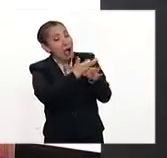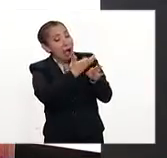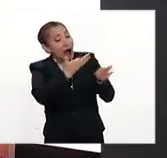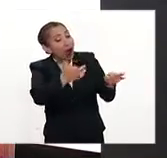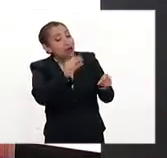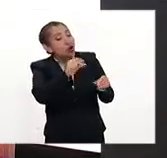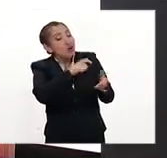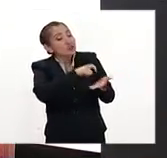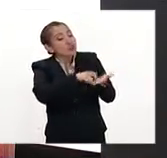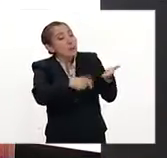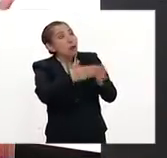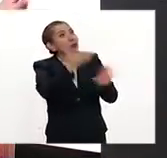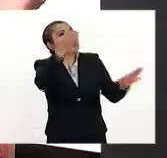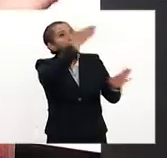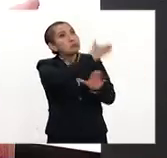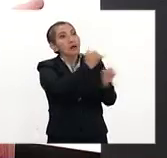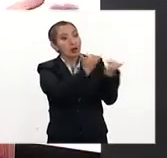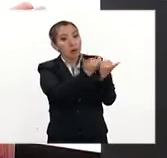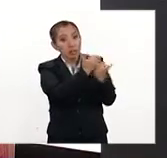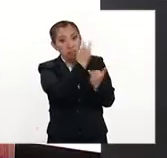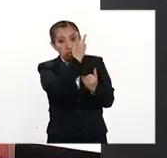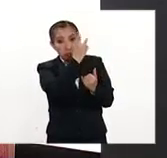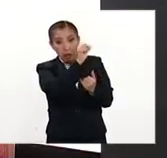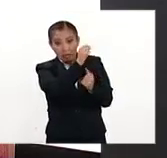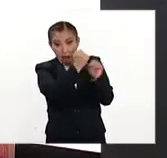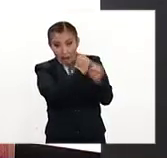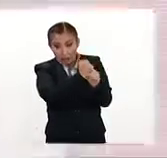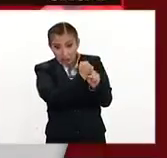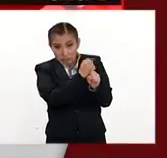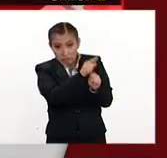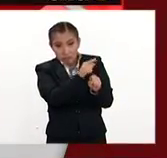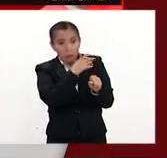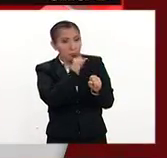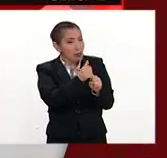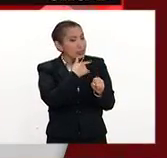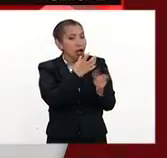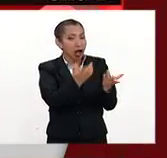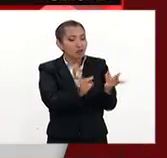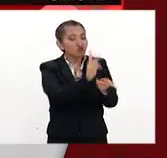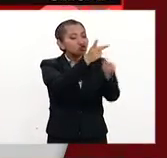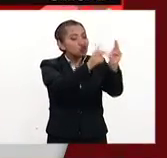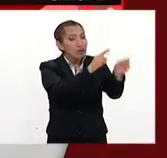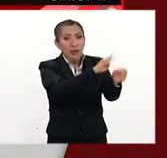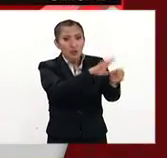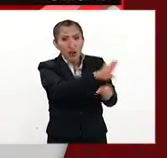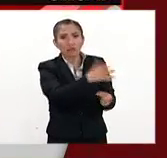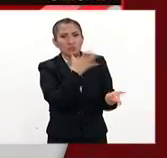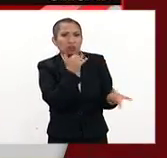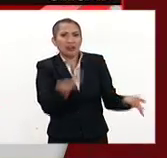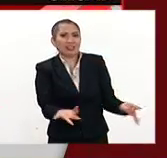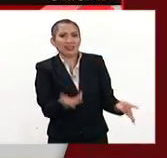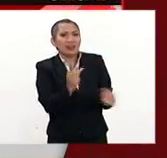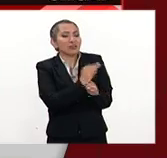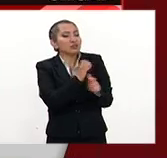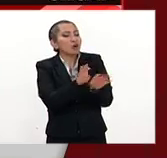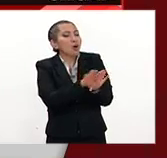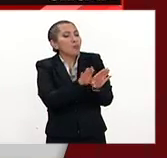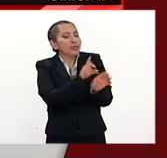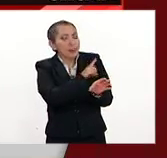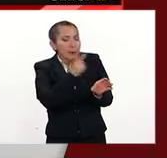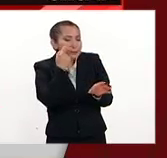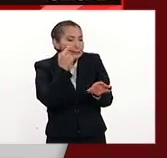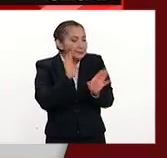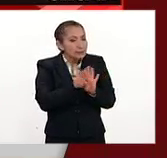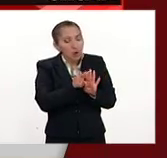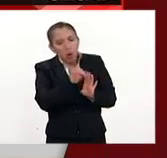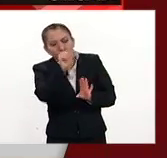día ya no es el consumo que teníamos hace dos siglos, que la gente ya no puede tener sus huertas, sus cosechas. Entonces, definitivamente tenemos que echar